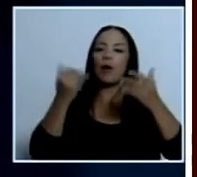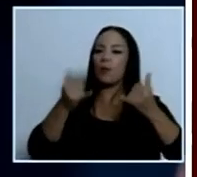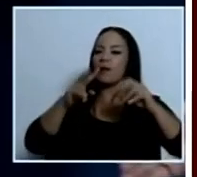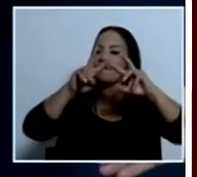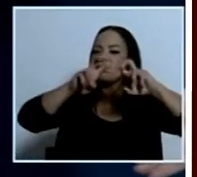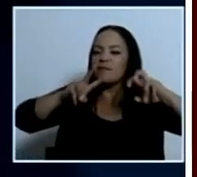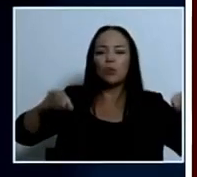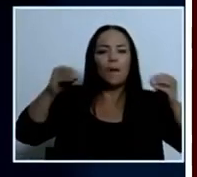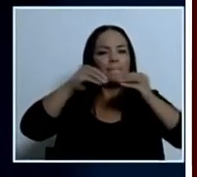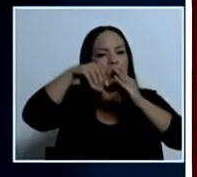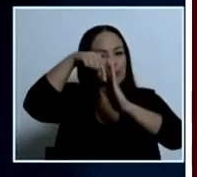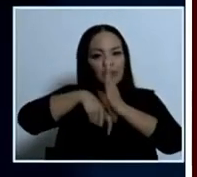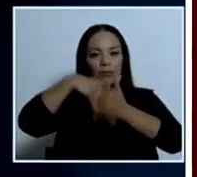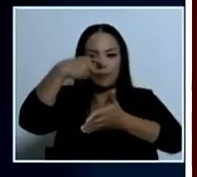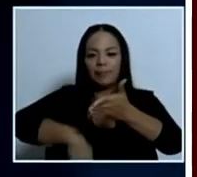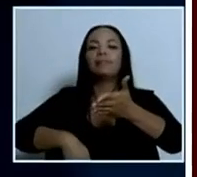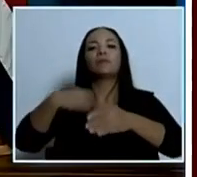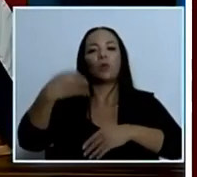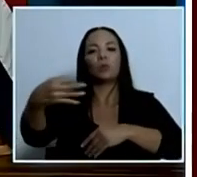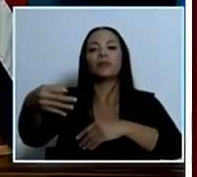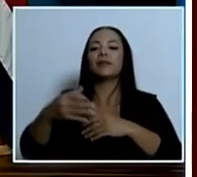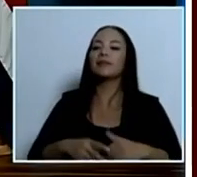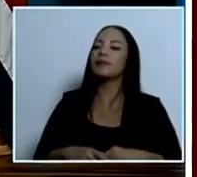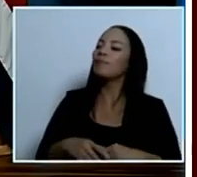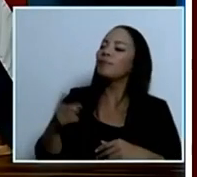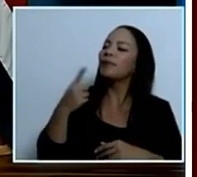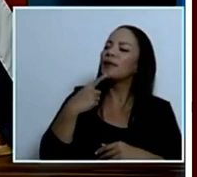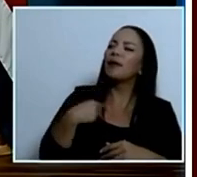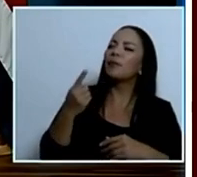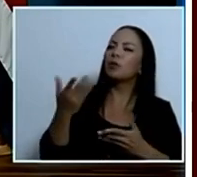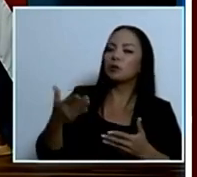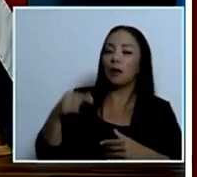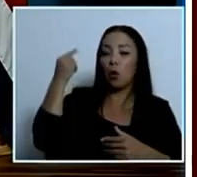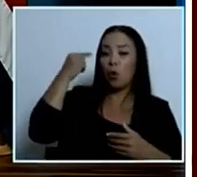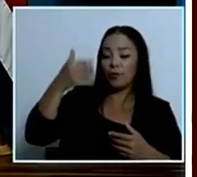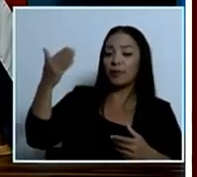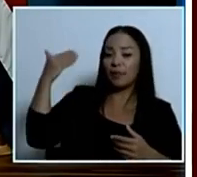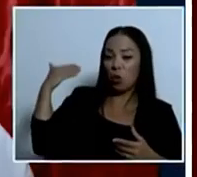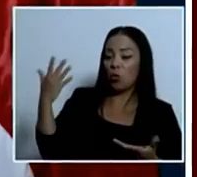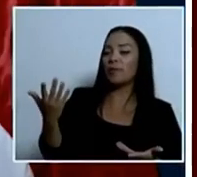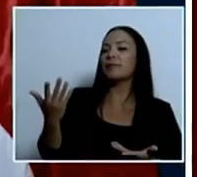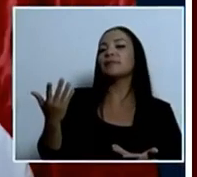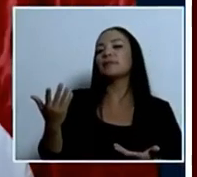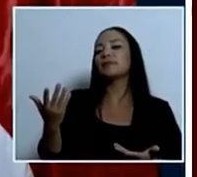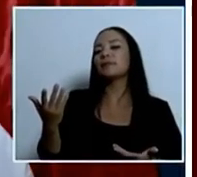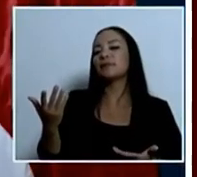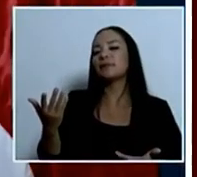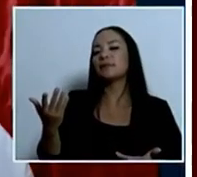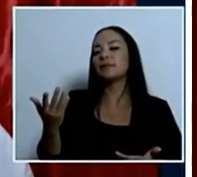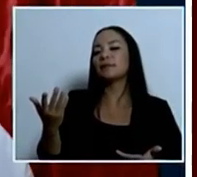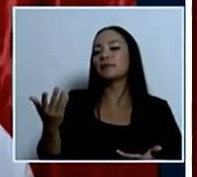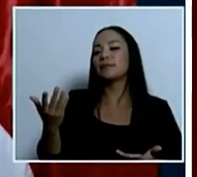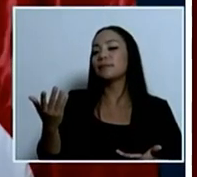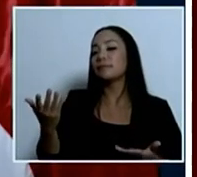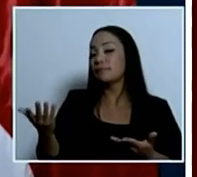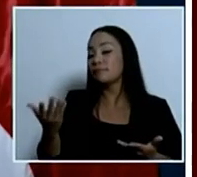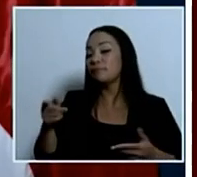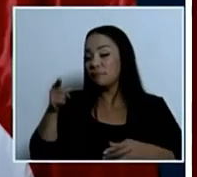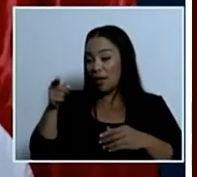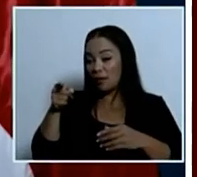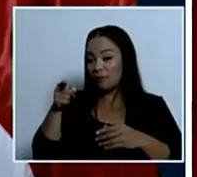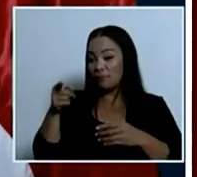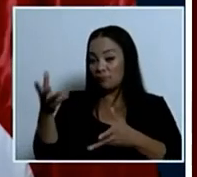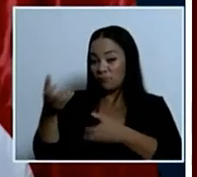exhaustiva diaria y dígame una cosa en gobiernos anteriores en un año particular ha habido ese nivel de